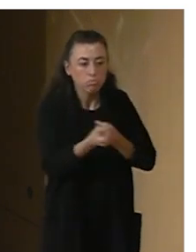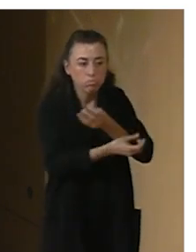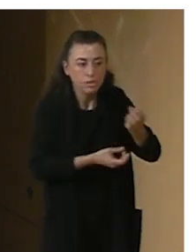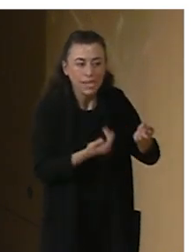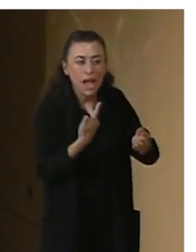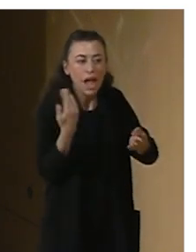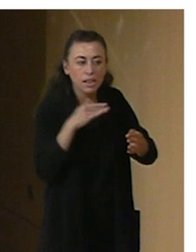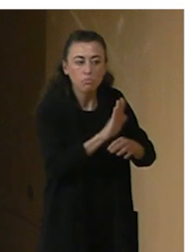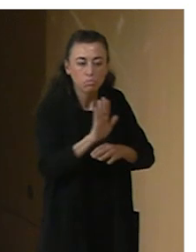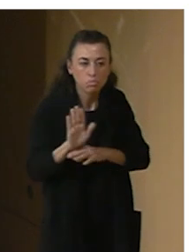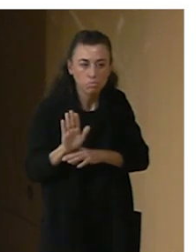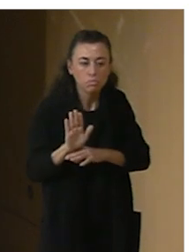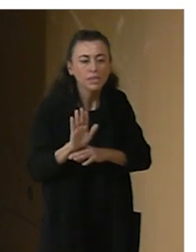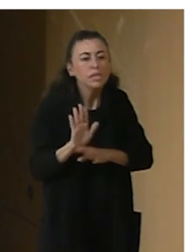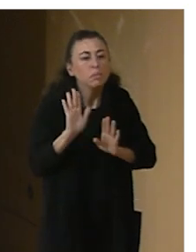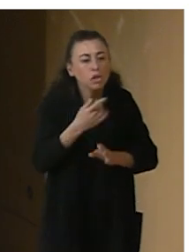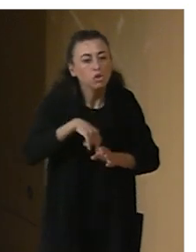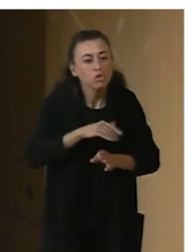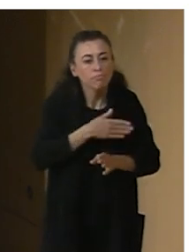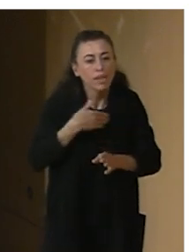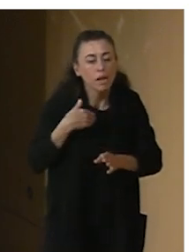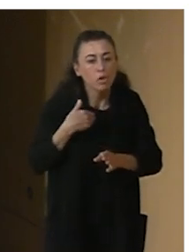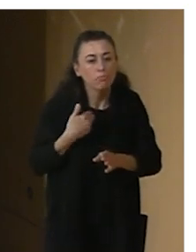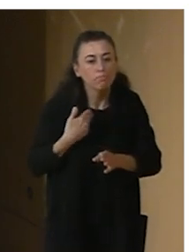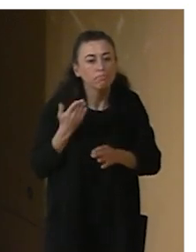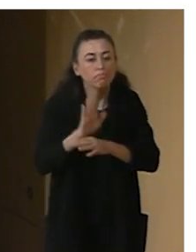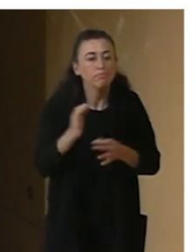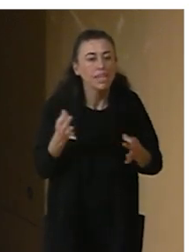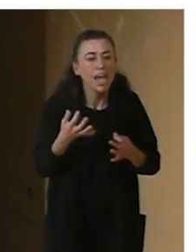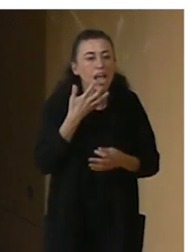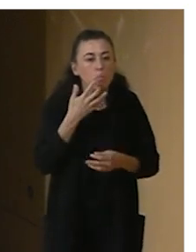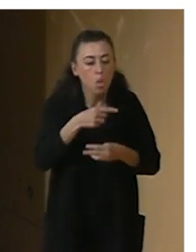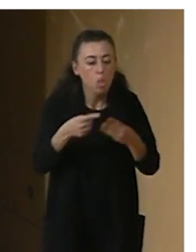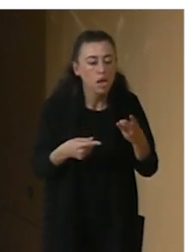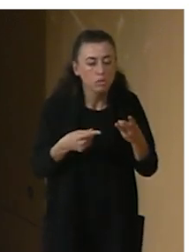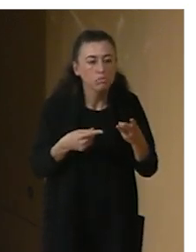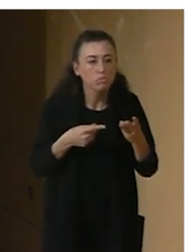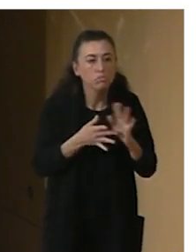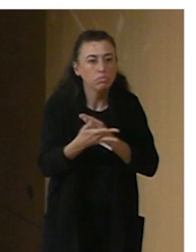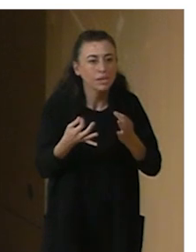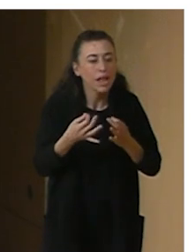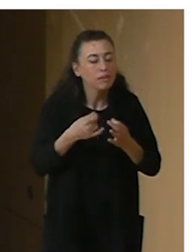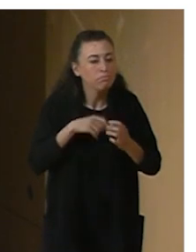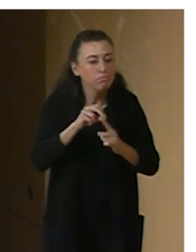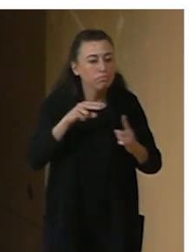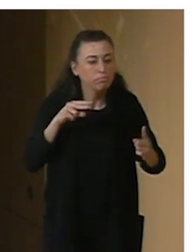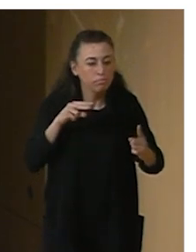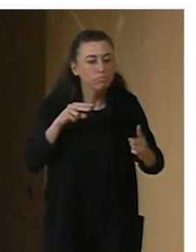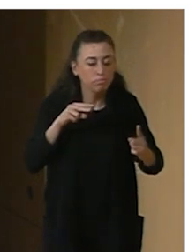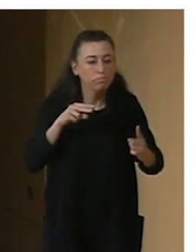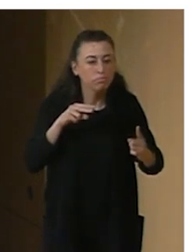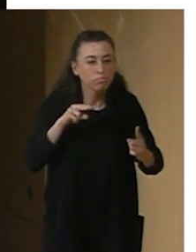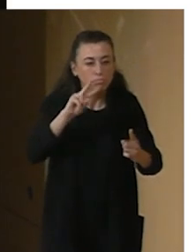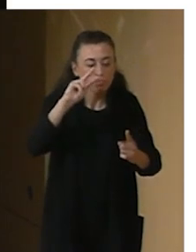pero os hemos querido traer tres ejemplos que suponen un cambio en la visión de lo que es dirigirse